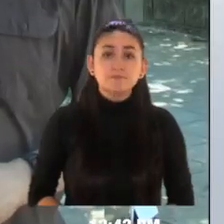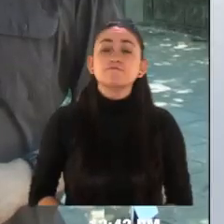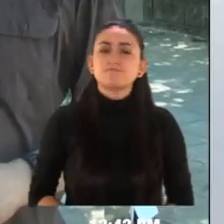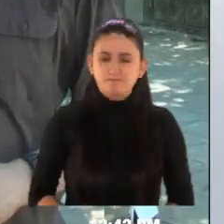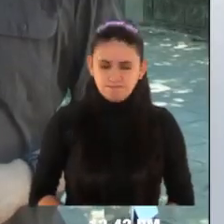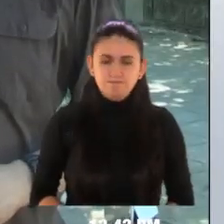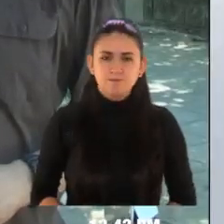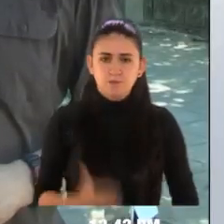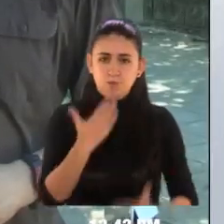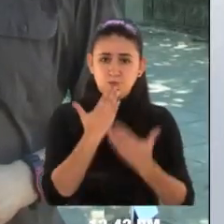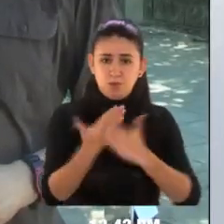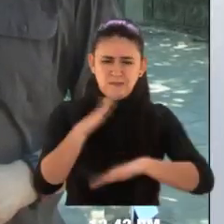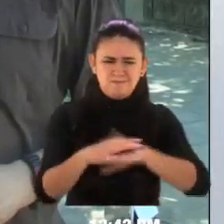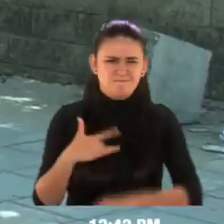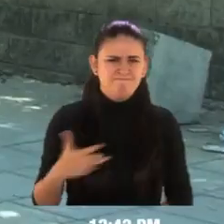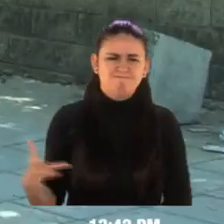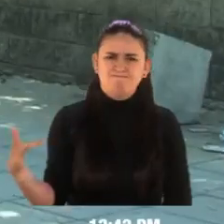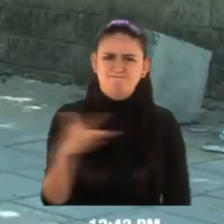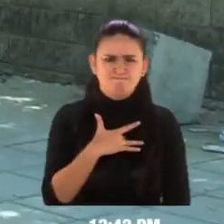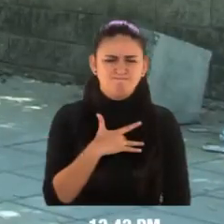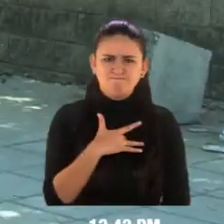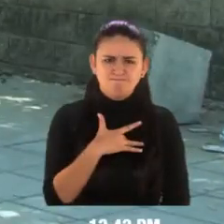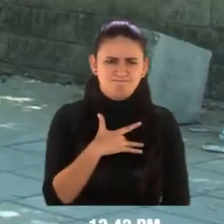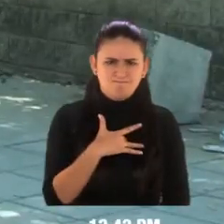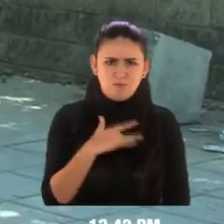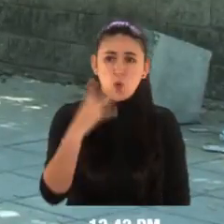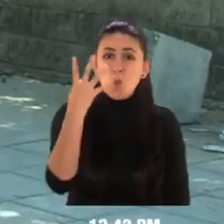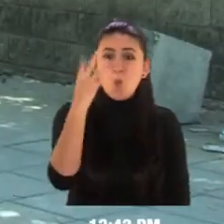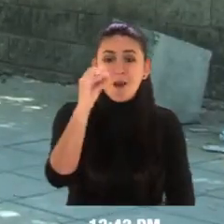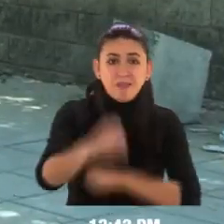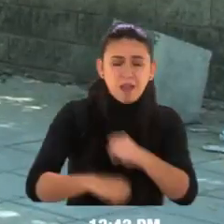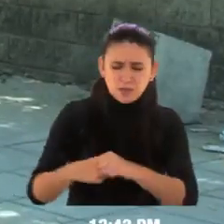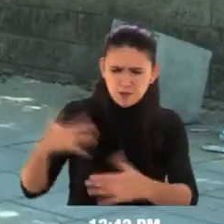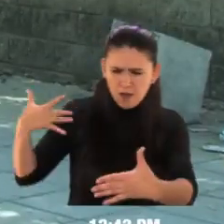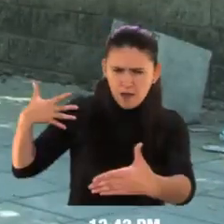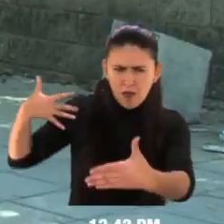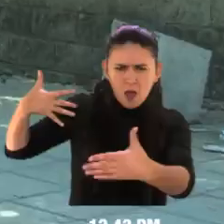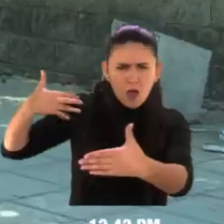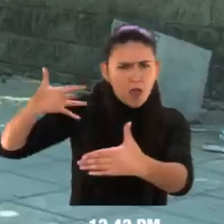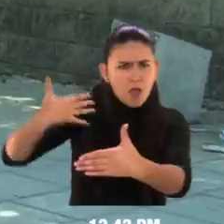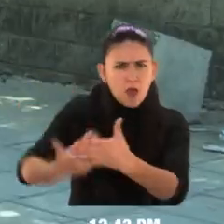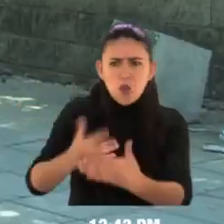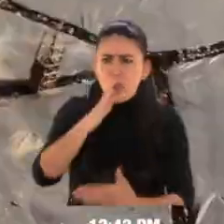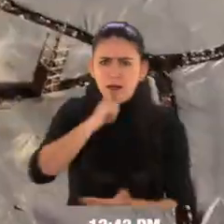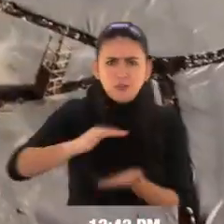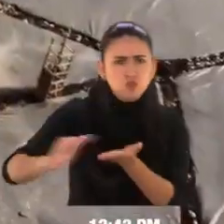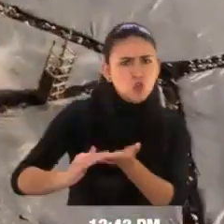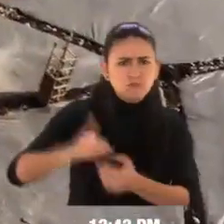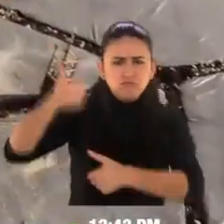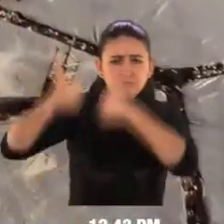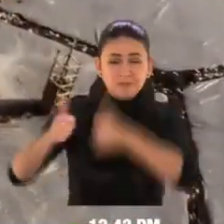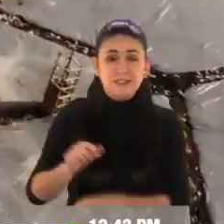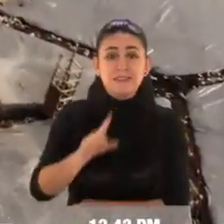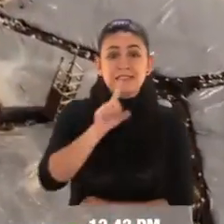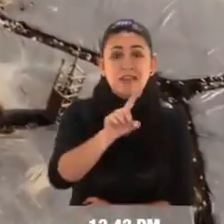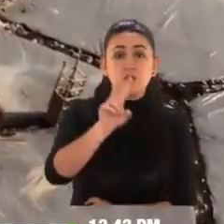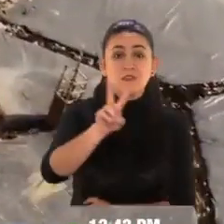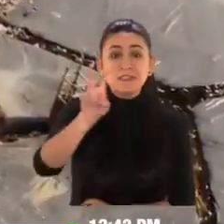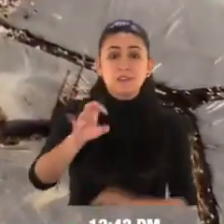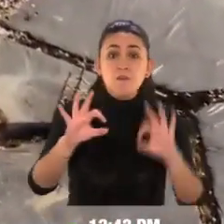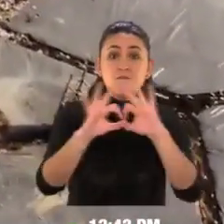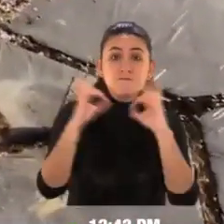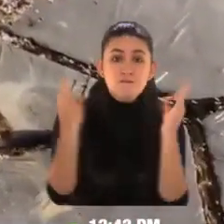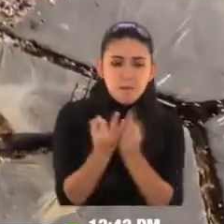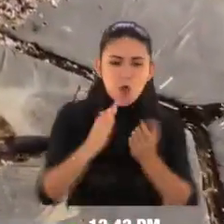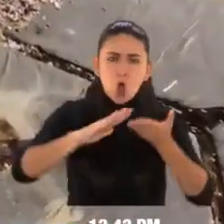Buenas tardes, indignados por un mal que padecen hace 40 años sin que haya una solución alguna por parte de las autoridades, 127 familias de